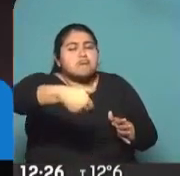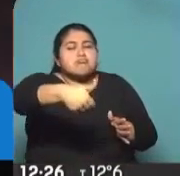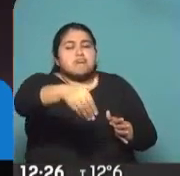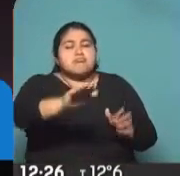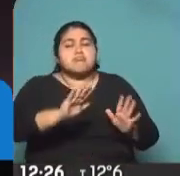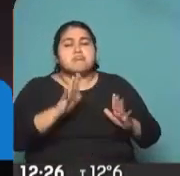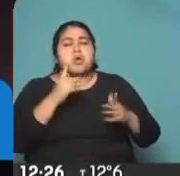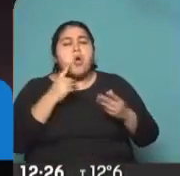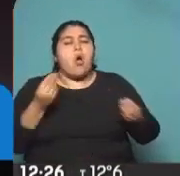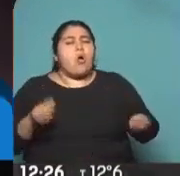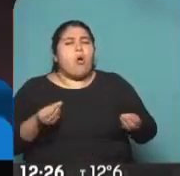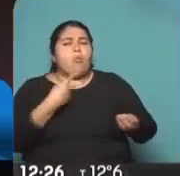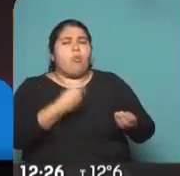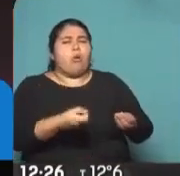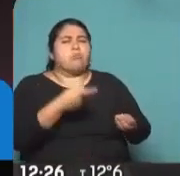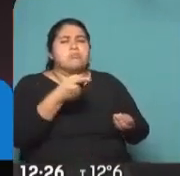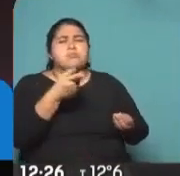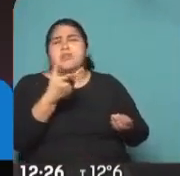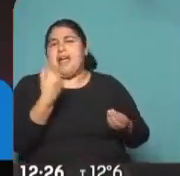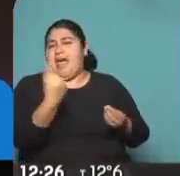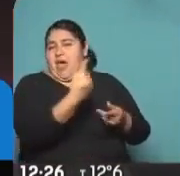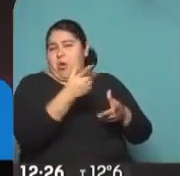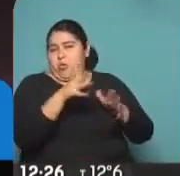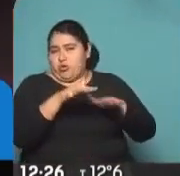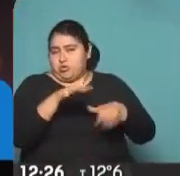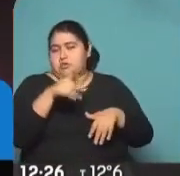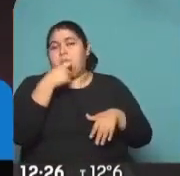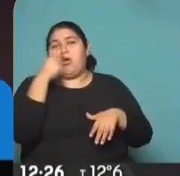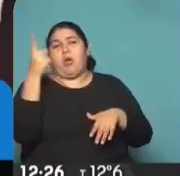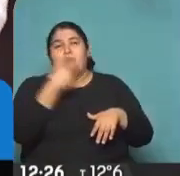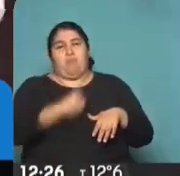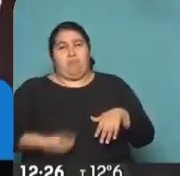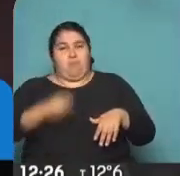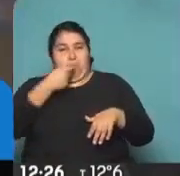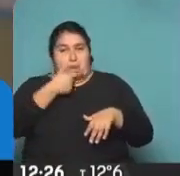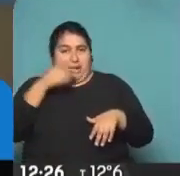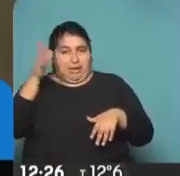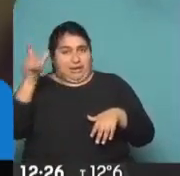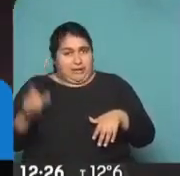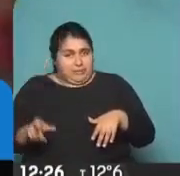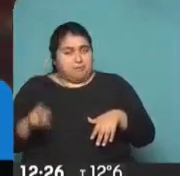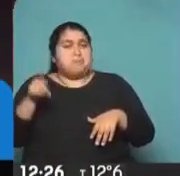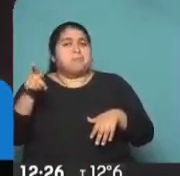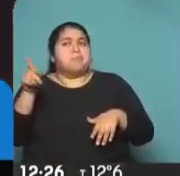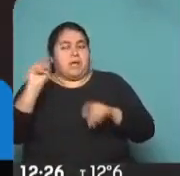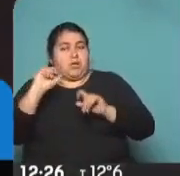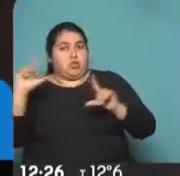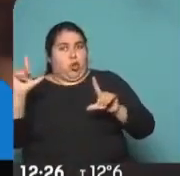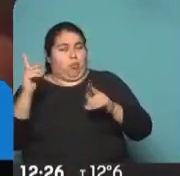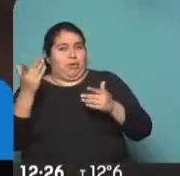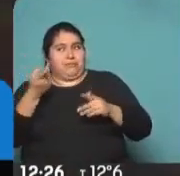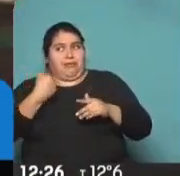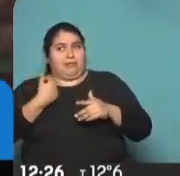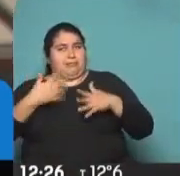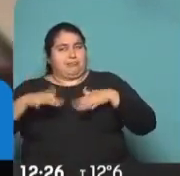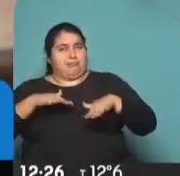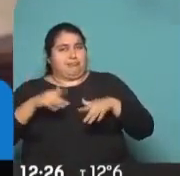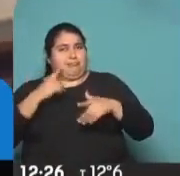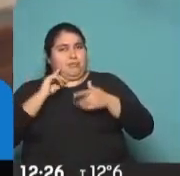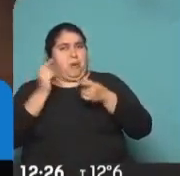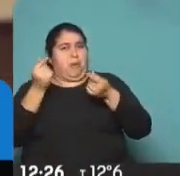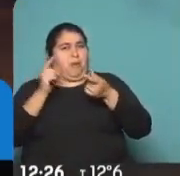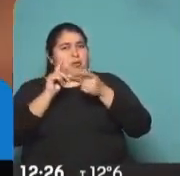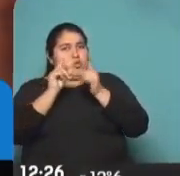en función de cómo está posicionado cada uno? El presidente Macri, con esta sorpresa que se llevó en el día de ayer, con esta diferencia